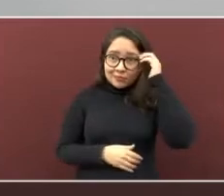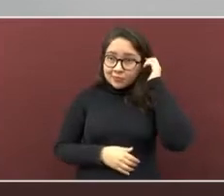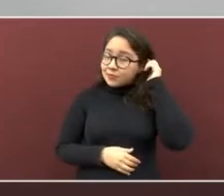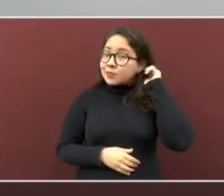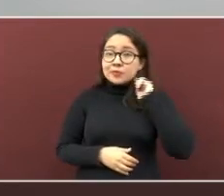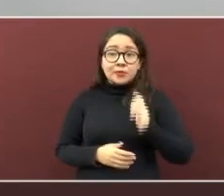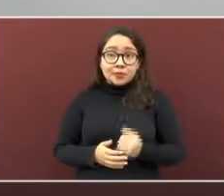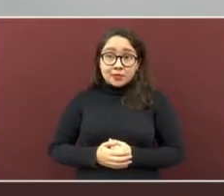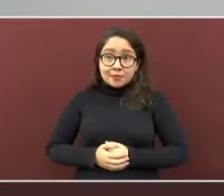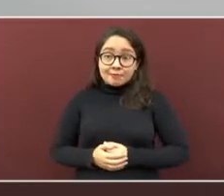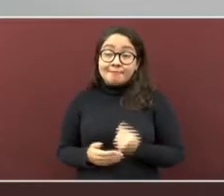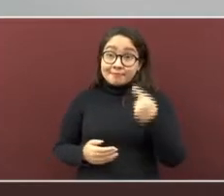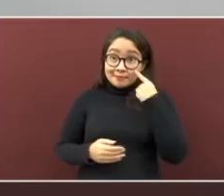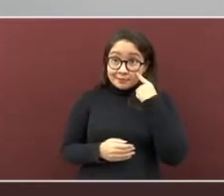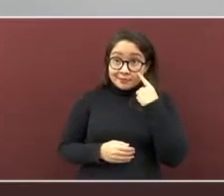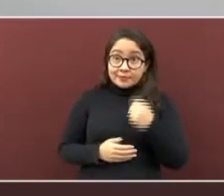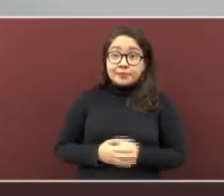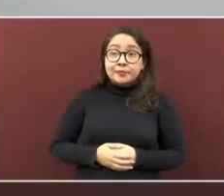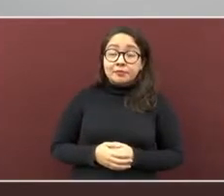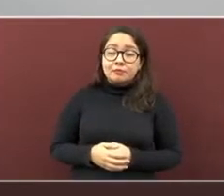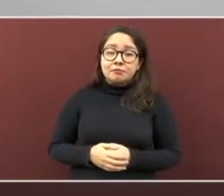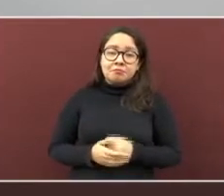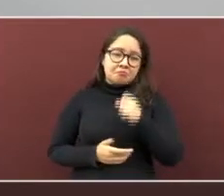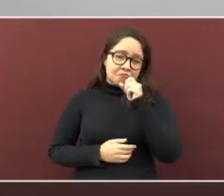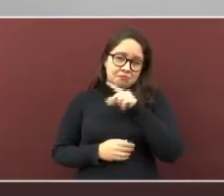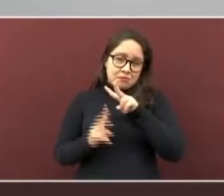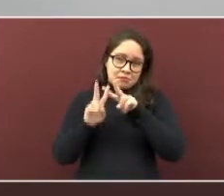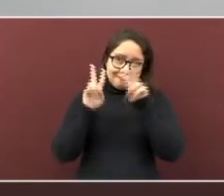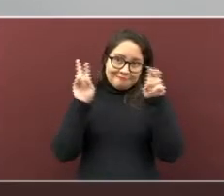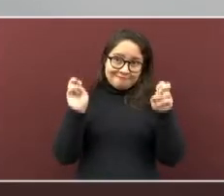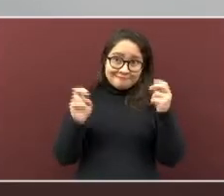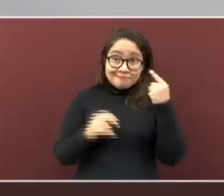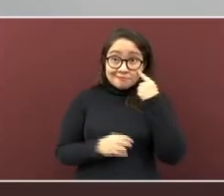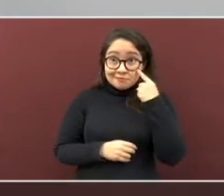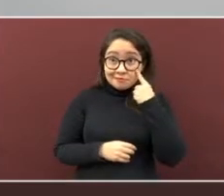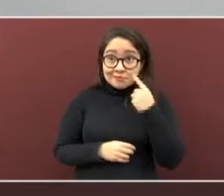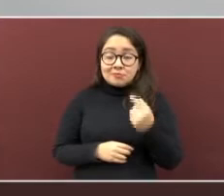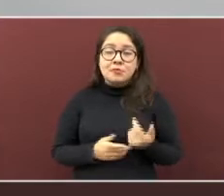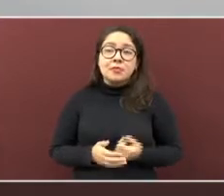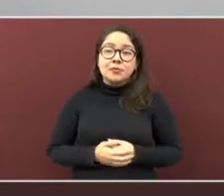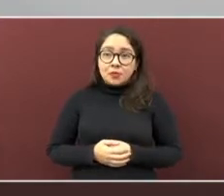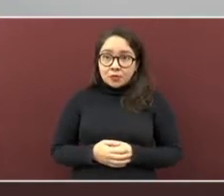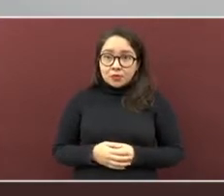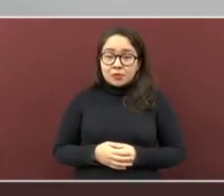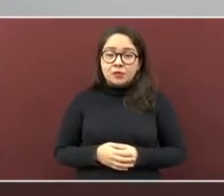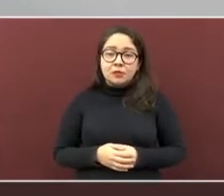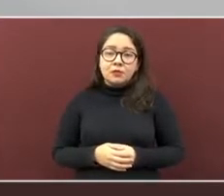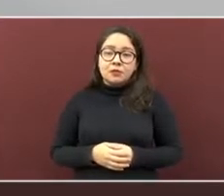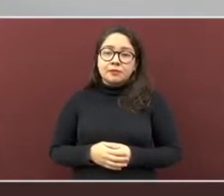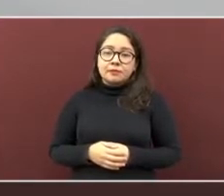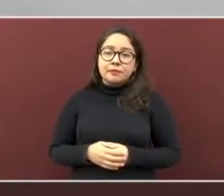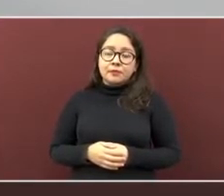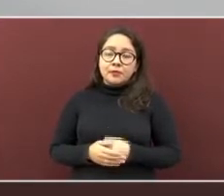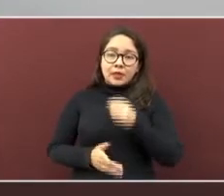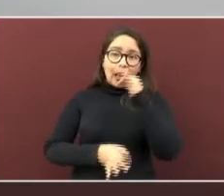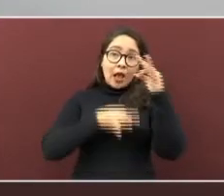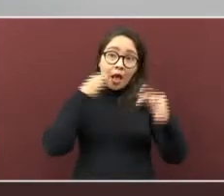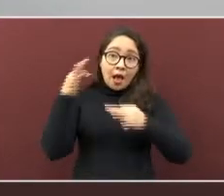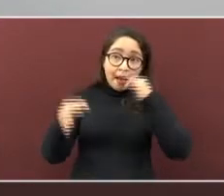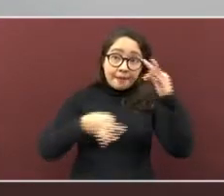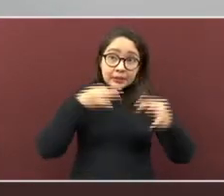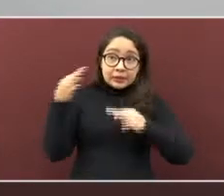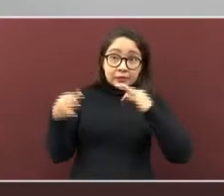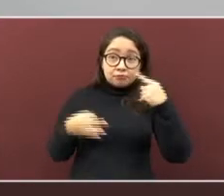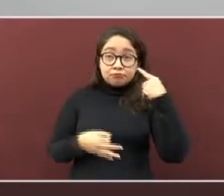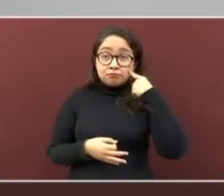Ahora, sobre el mismo tema, pero en otro orden de ideas, les informo que como